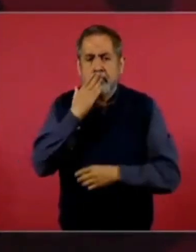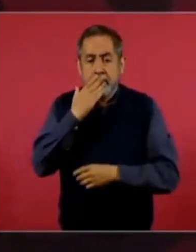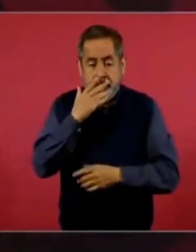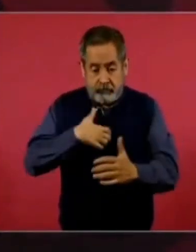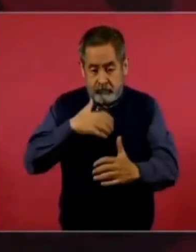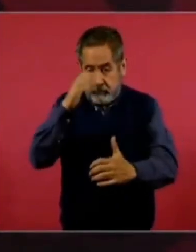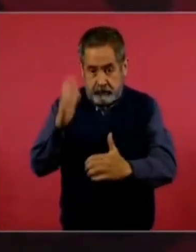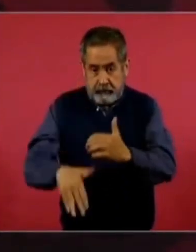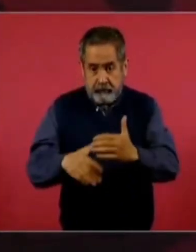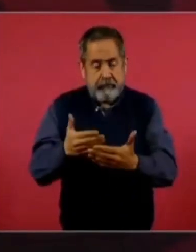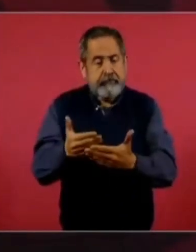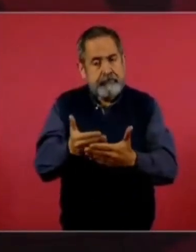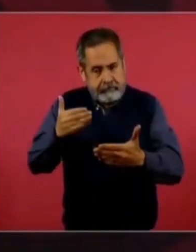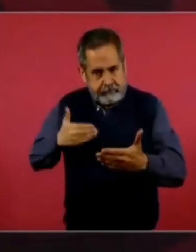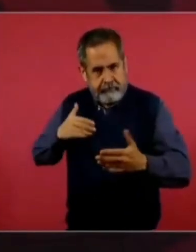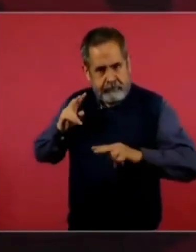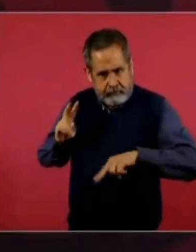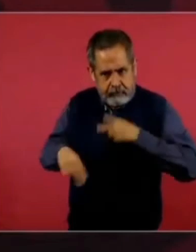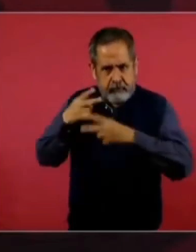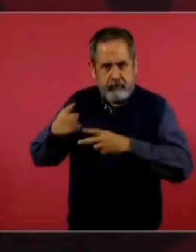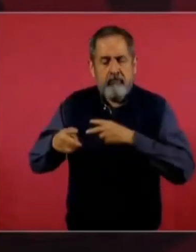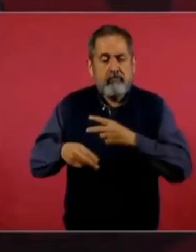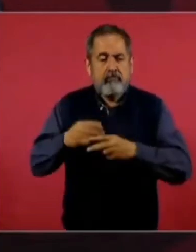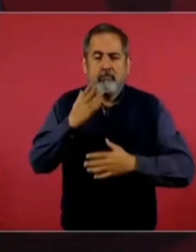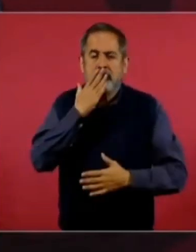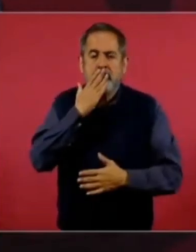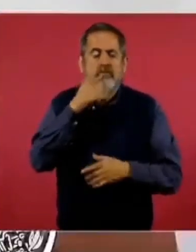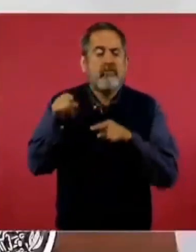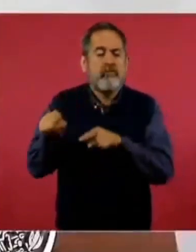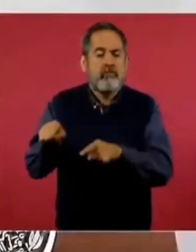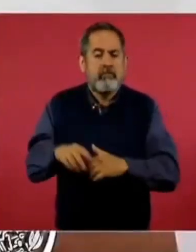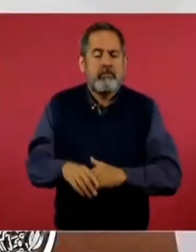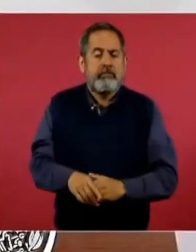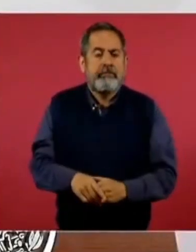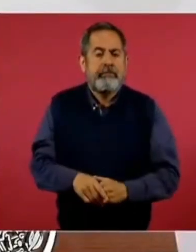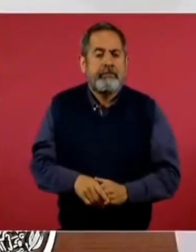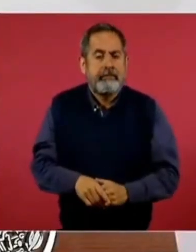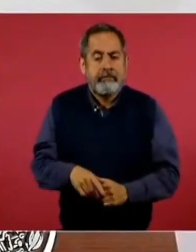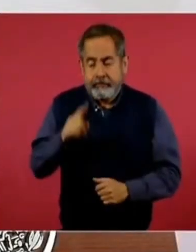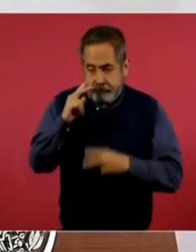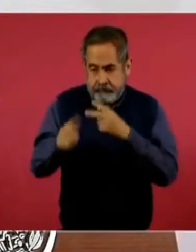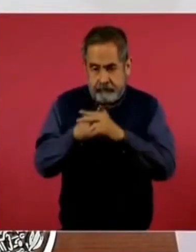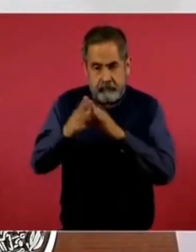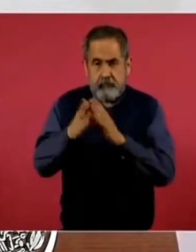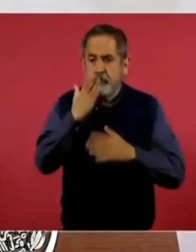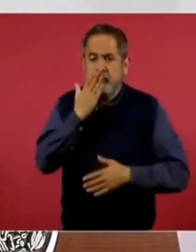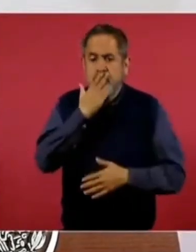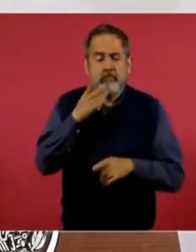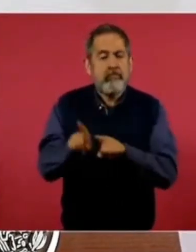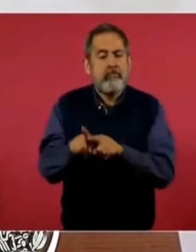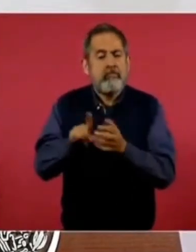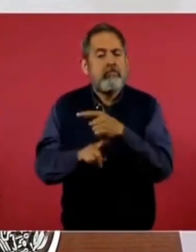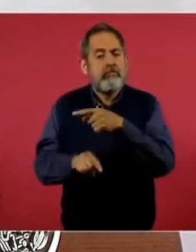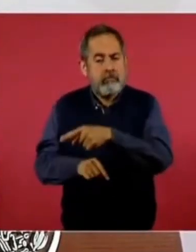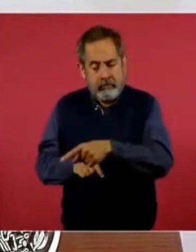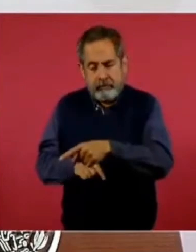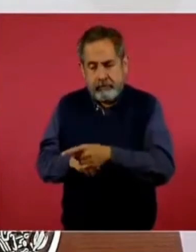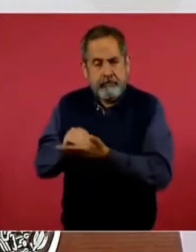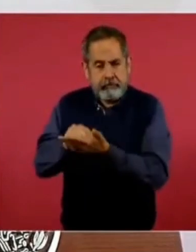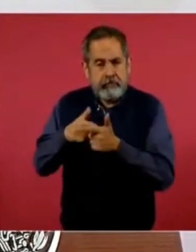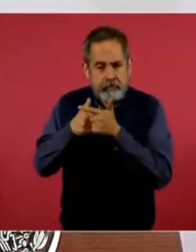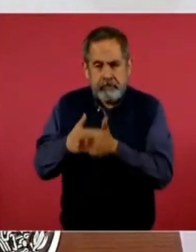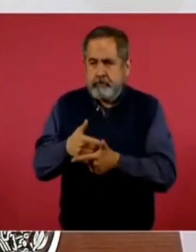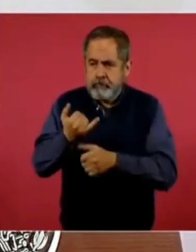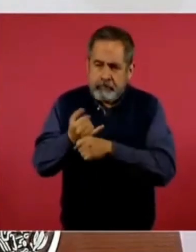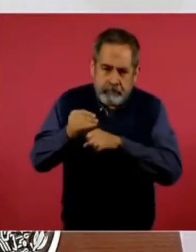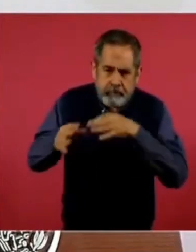yo termine mi mandato, vamos a ir a Sonora y vamos a seguir impulsando